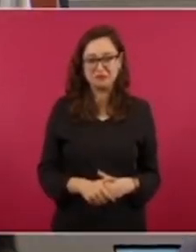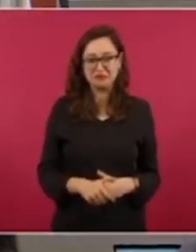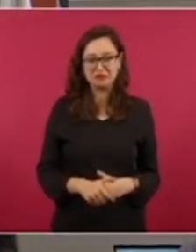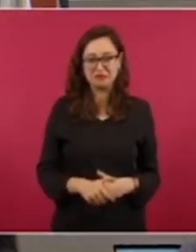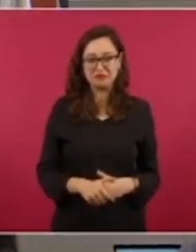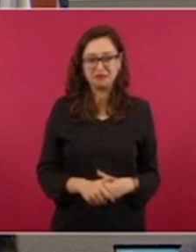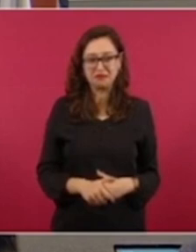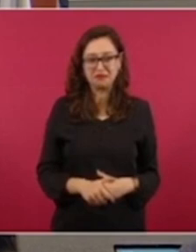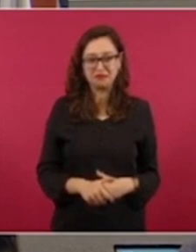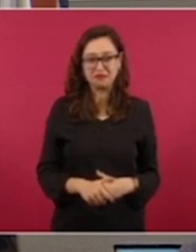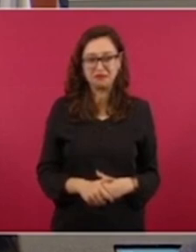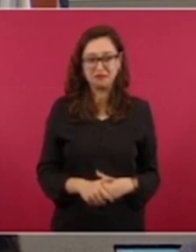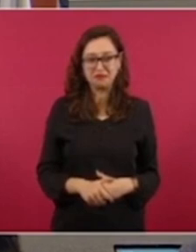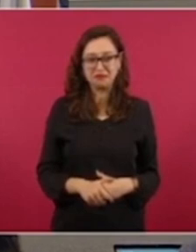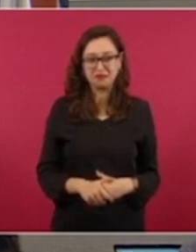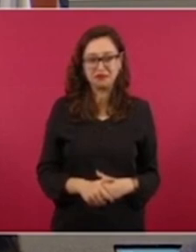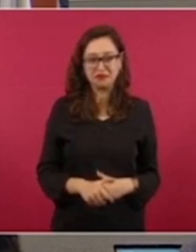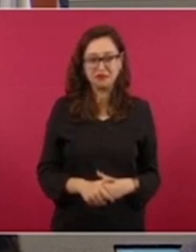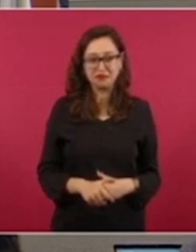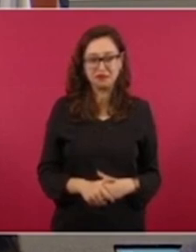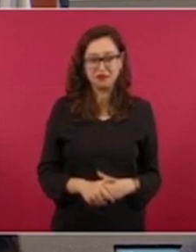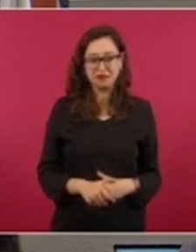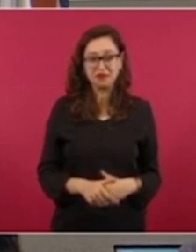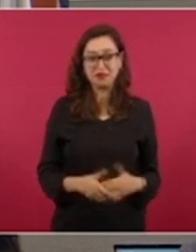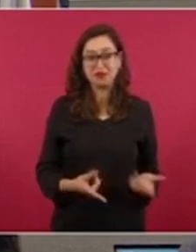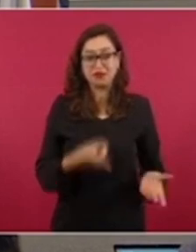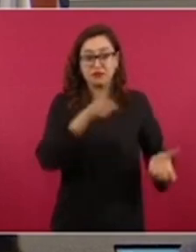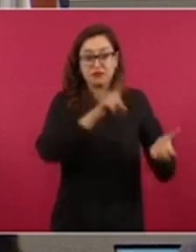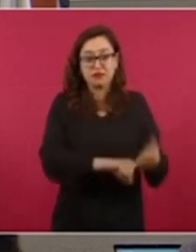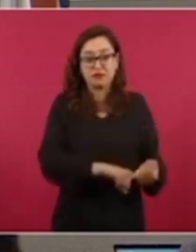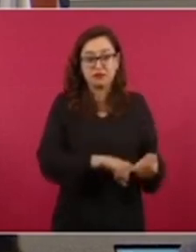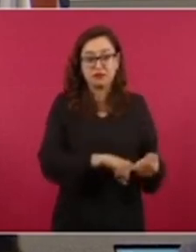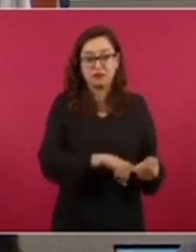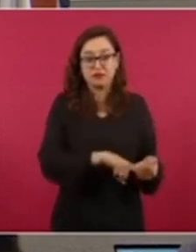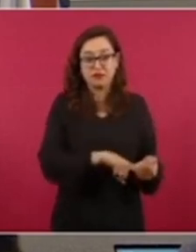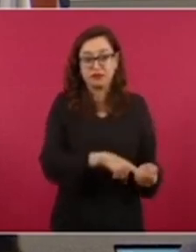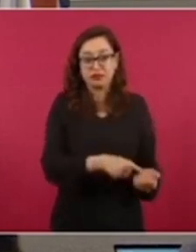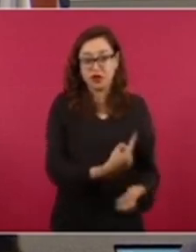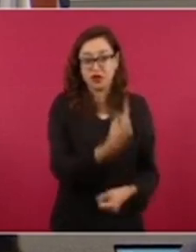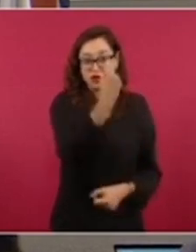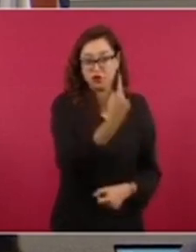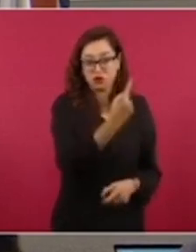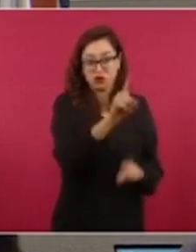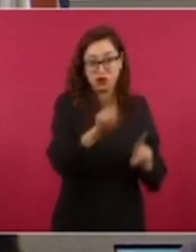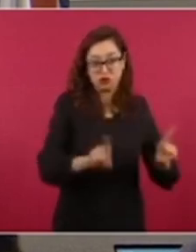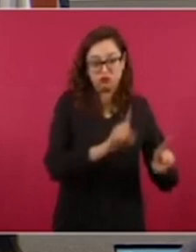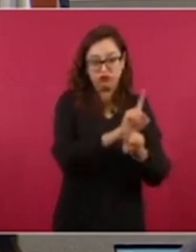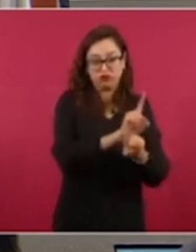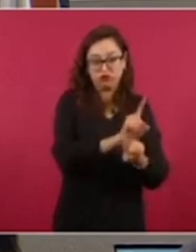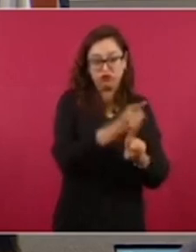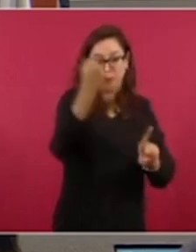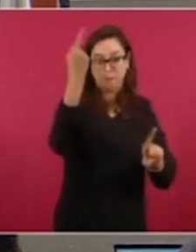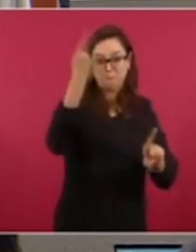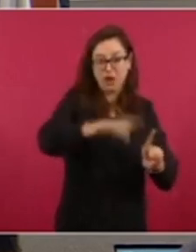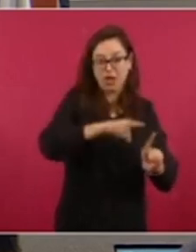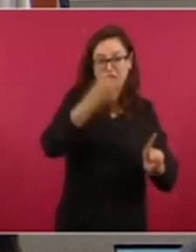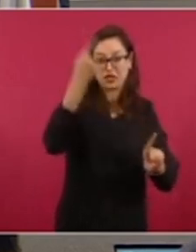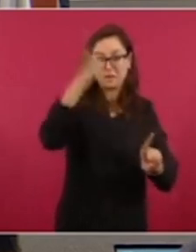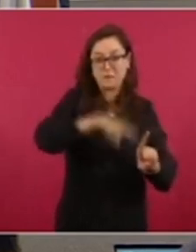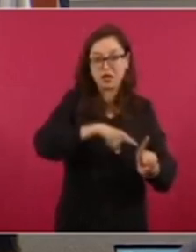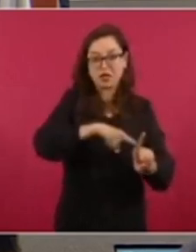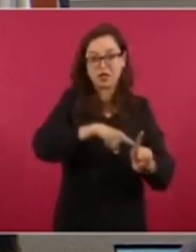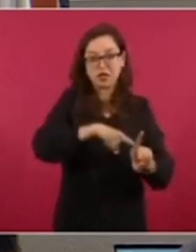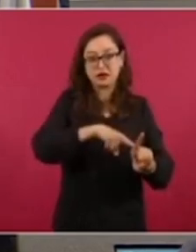suministro del INGEL. ¿Quién? Es de